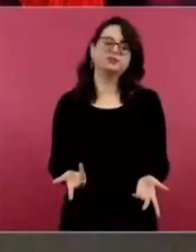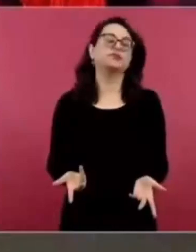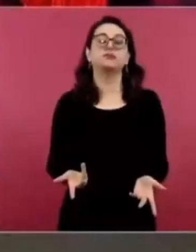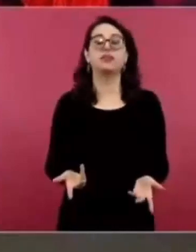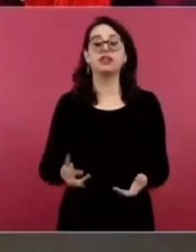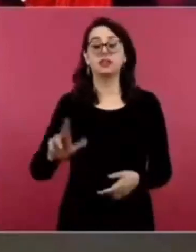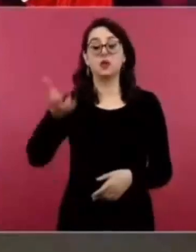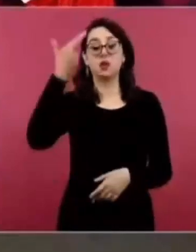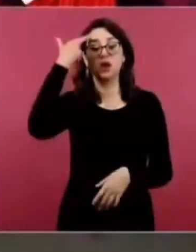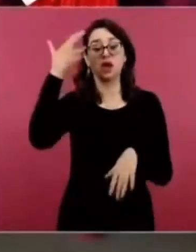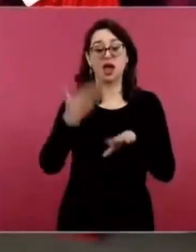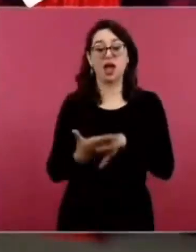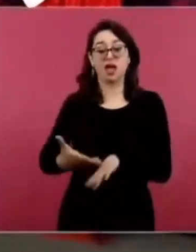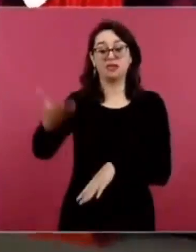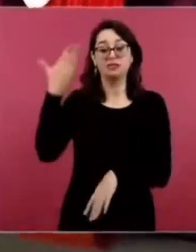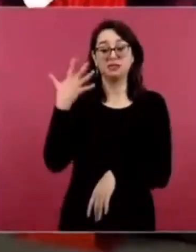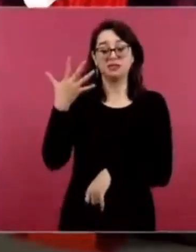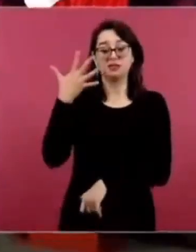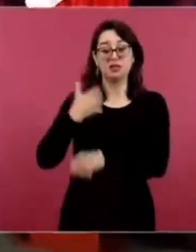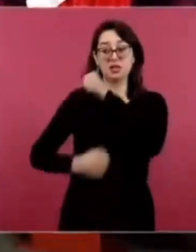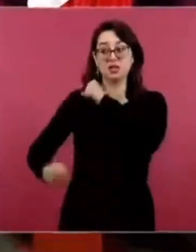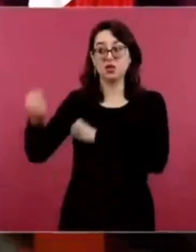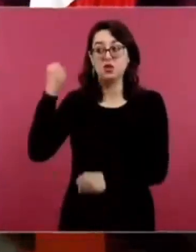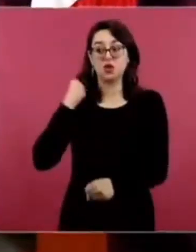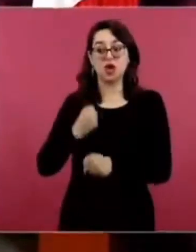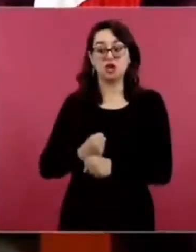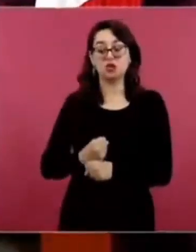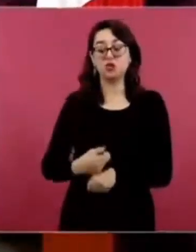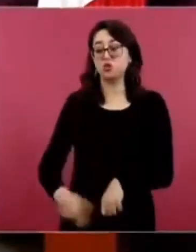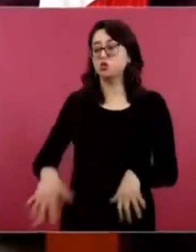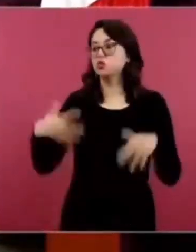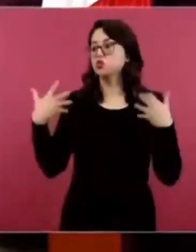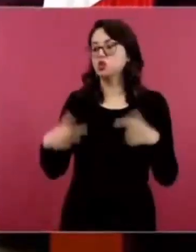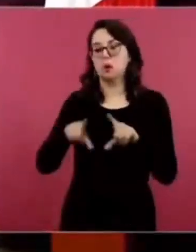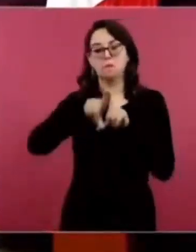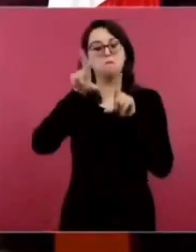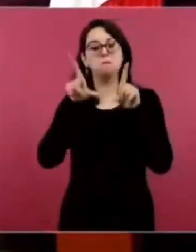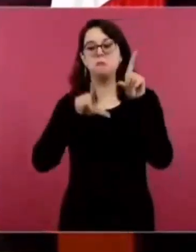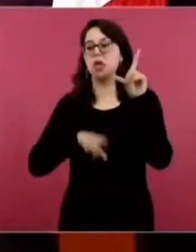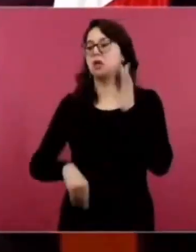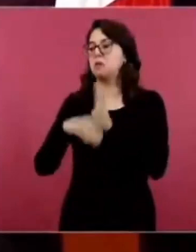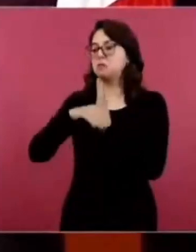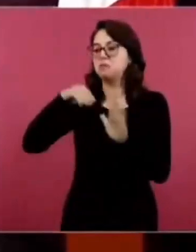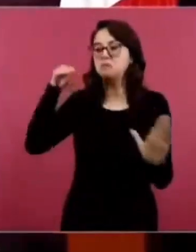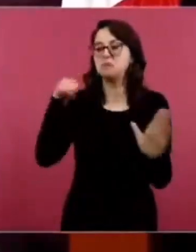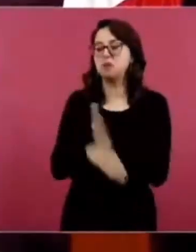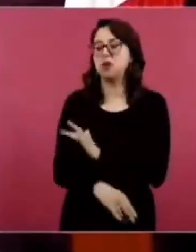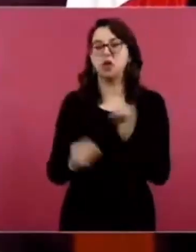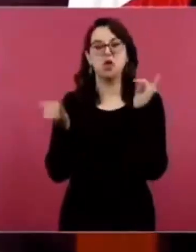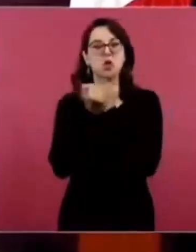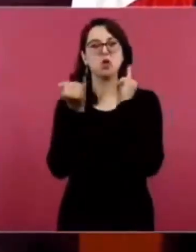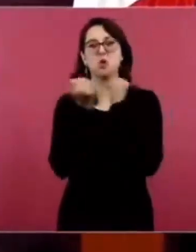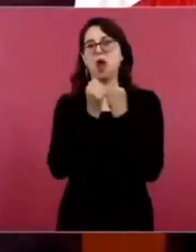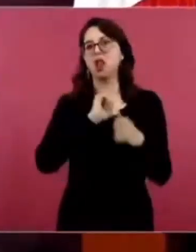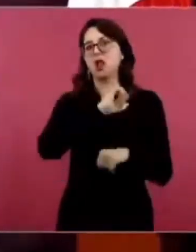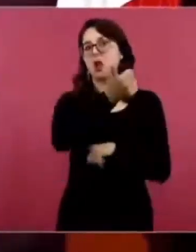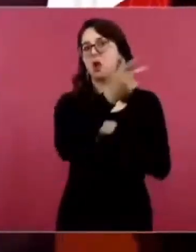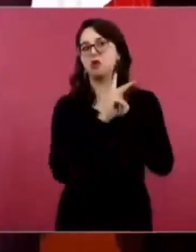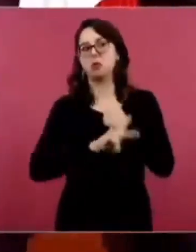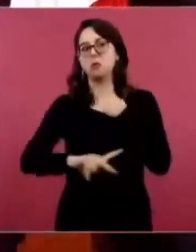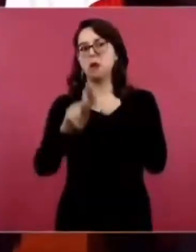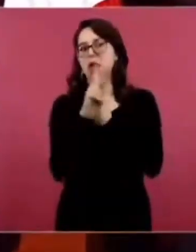país, y que yo era no sé qué, y demás. Peligro para México.